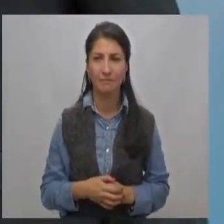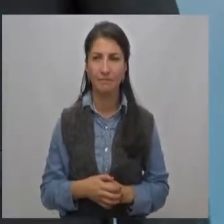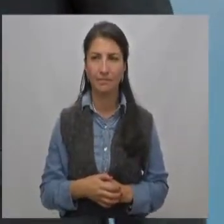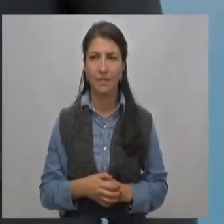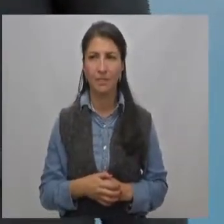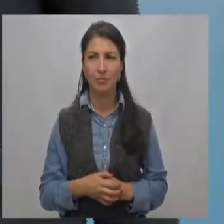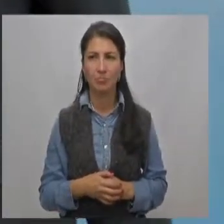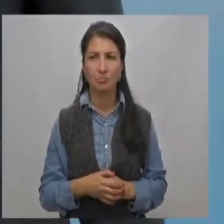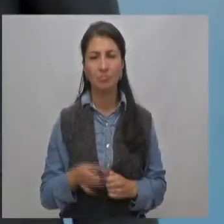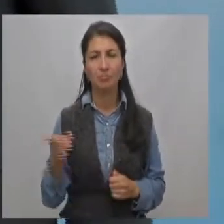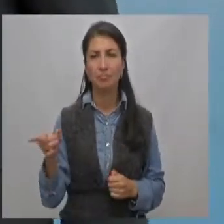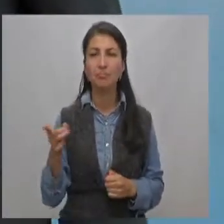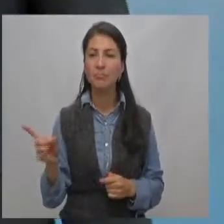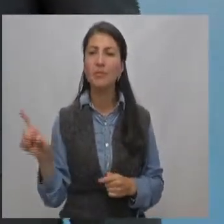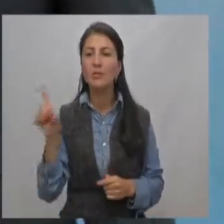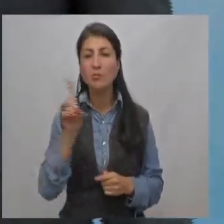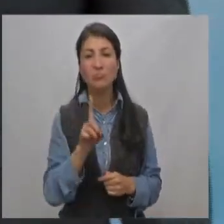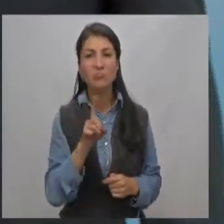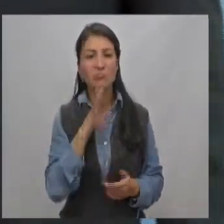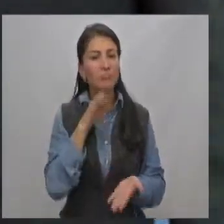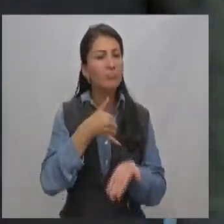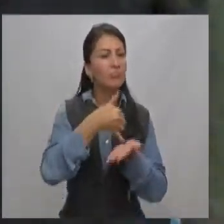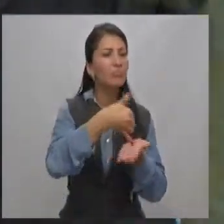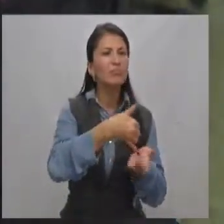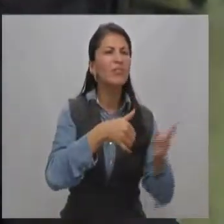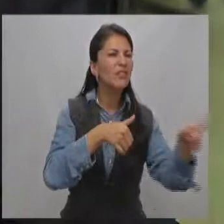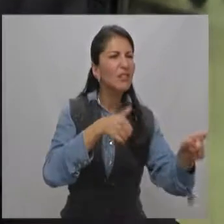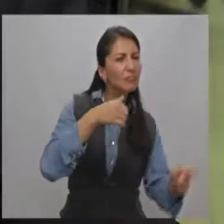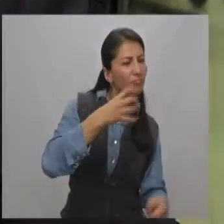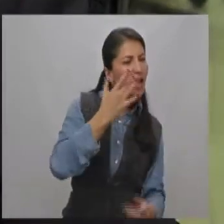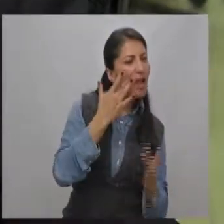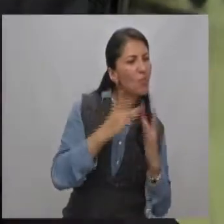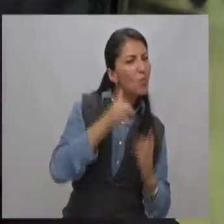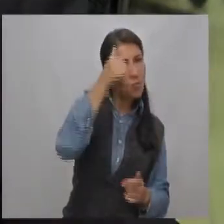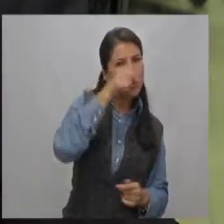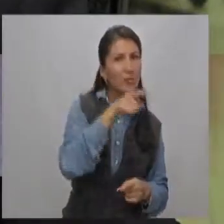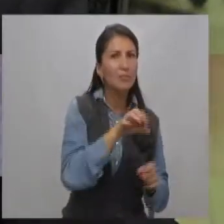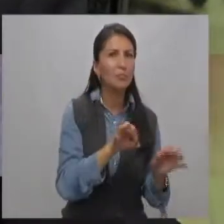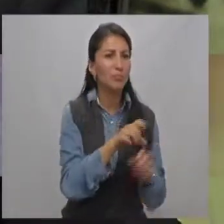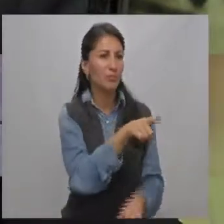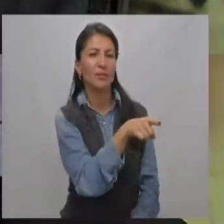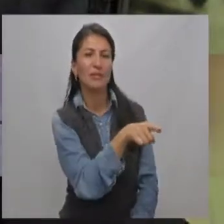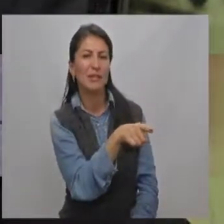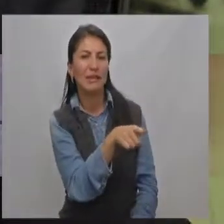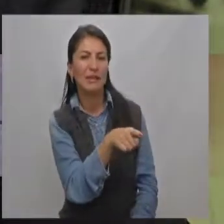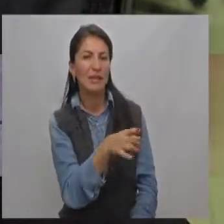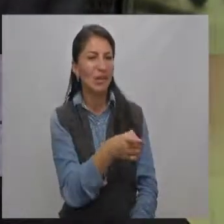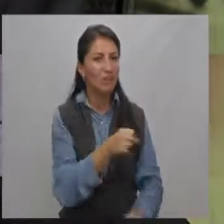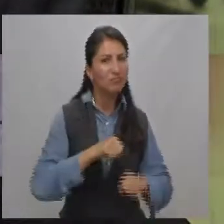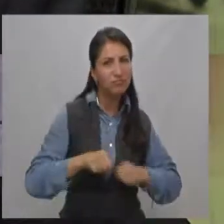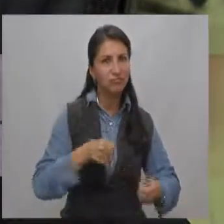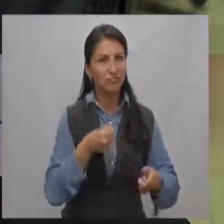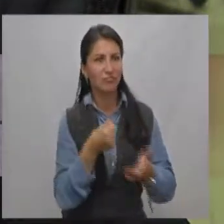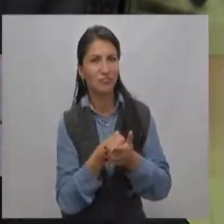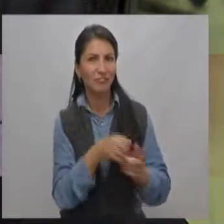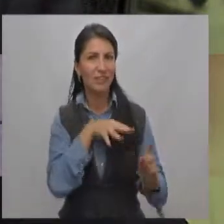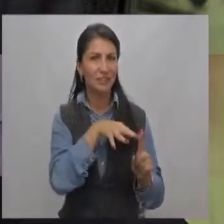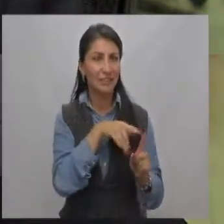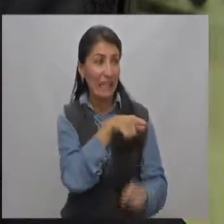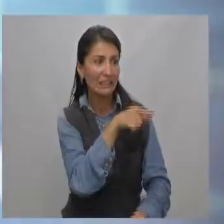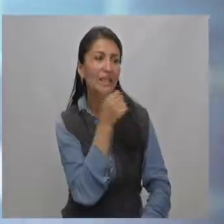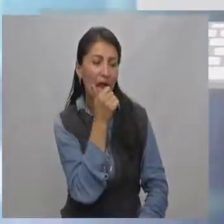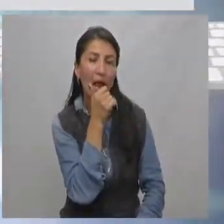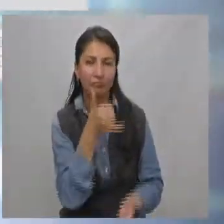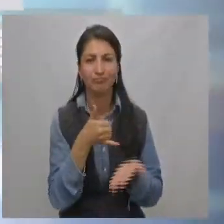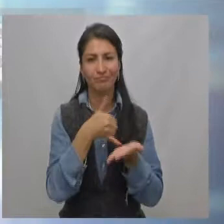Uno de los criterios para hacer el reconocimiento y de seleccionar el ganador sería la incidencia de ese aporte ciudadano en el control